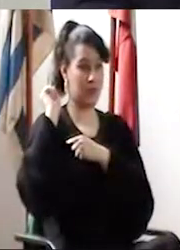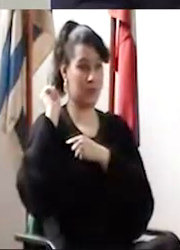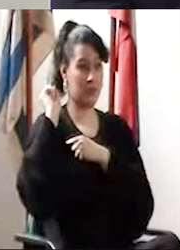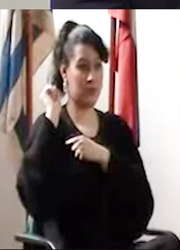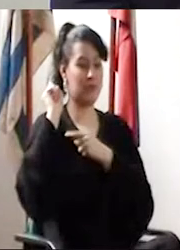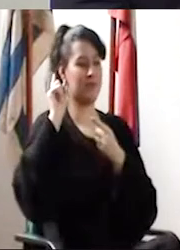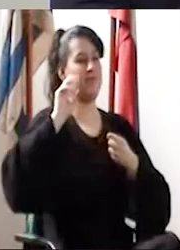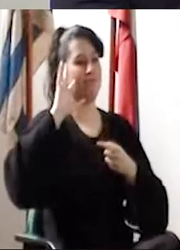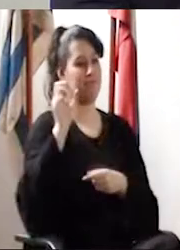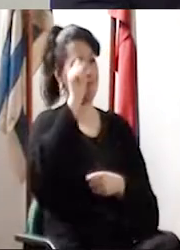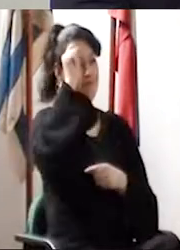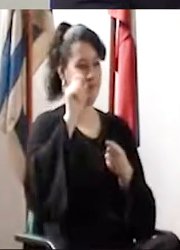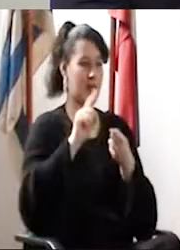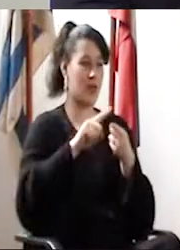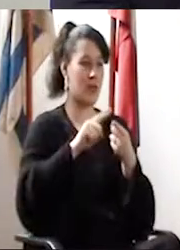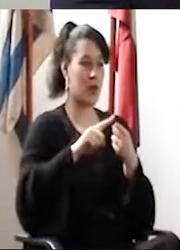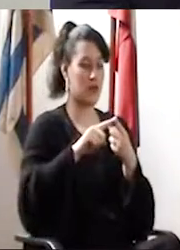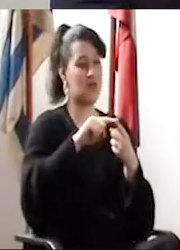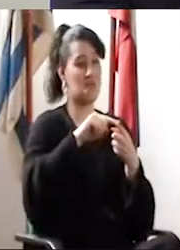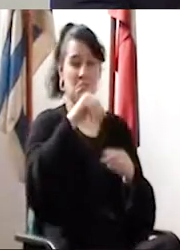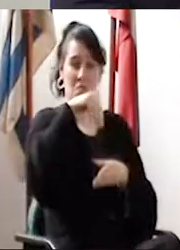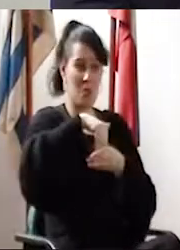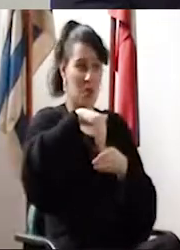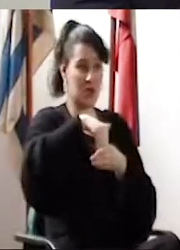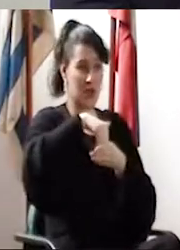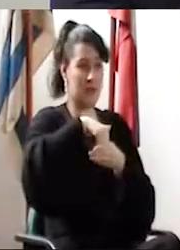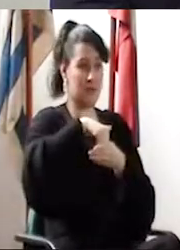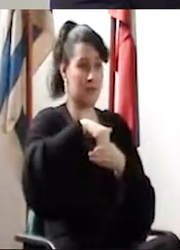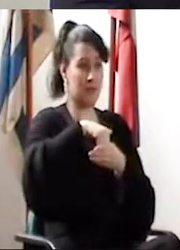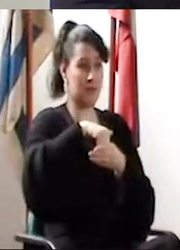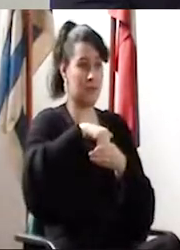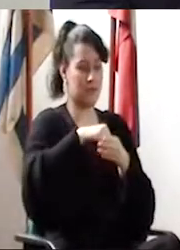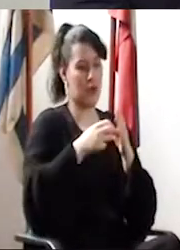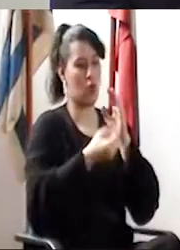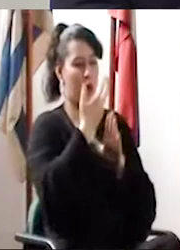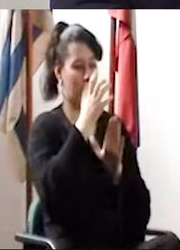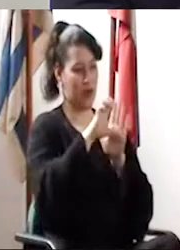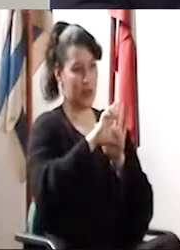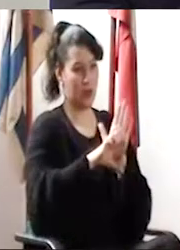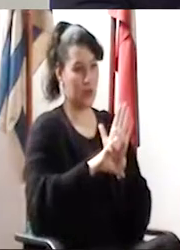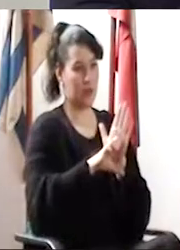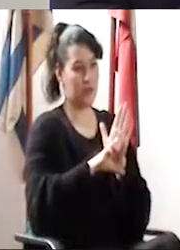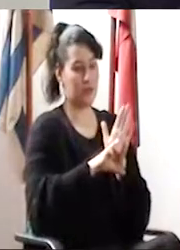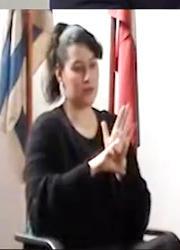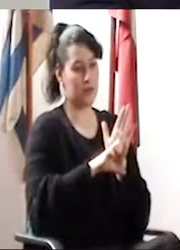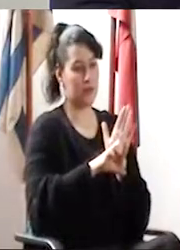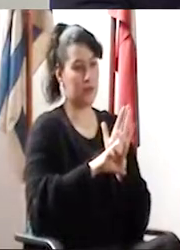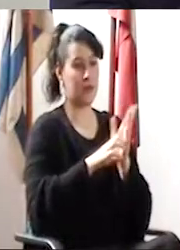se llevó a un acuerdo y se votó en el CDC el nuevo Estatuto.